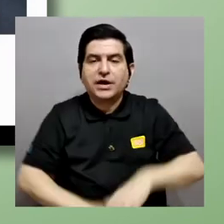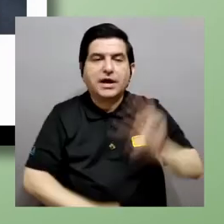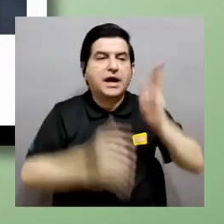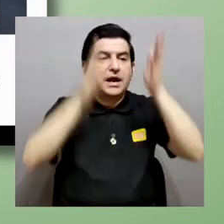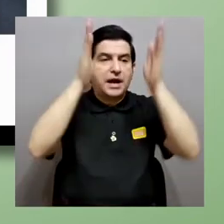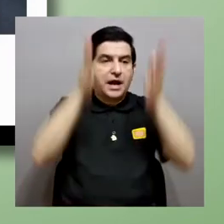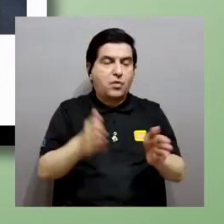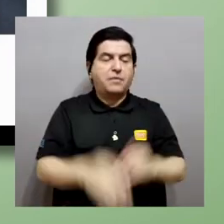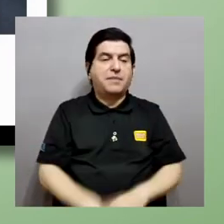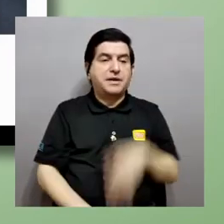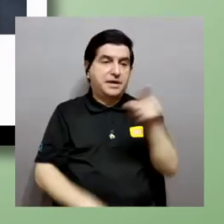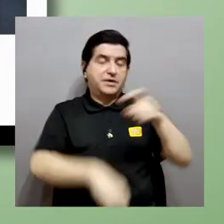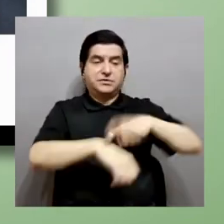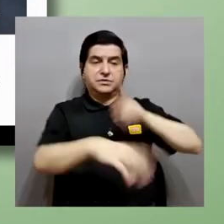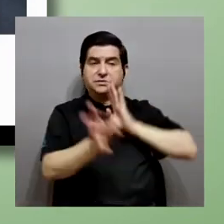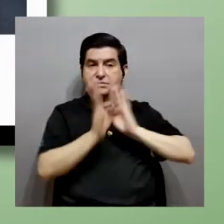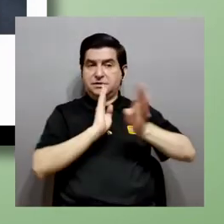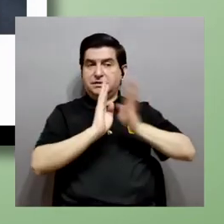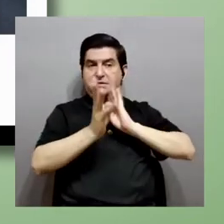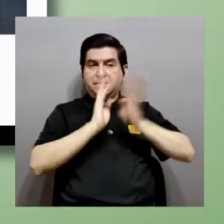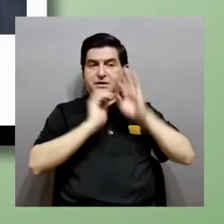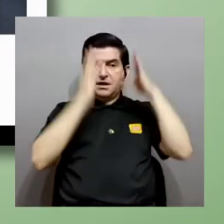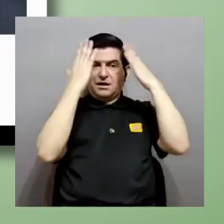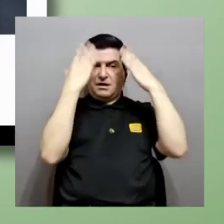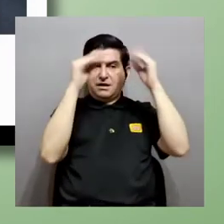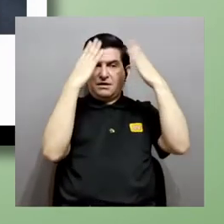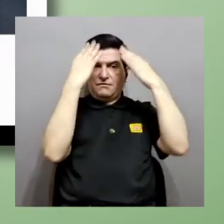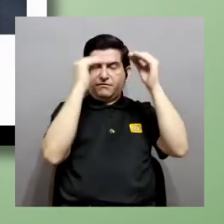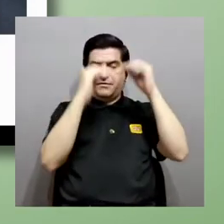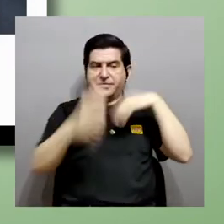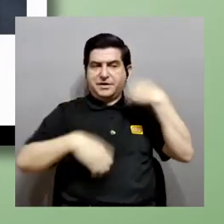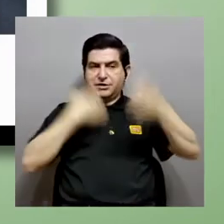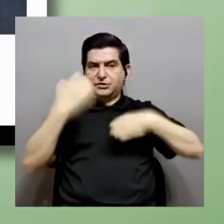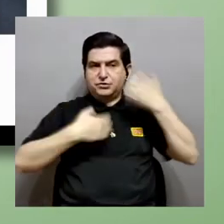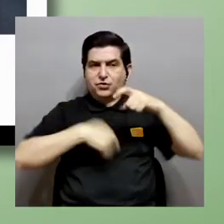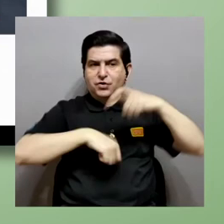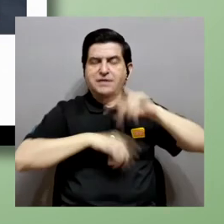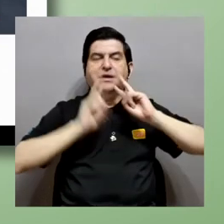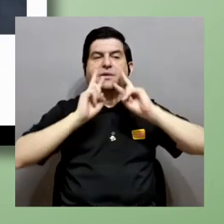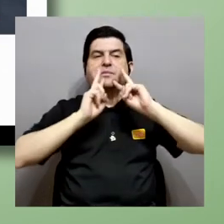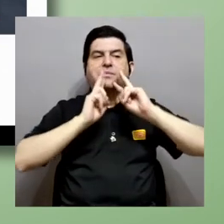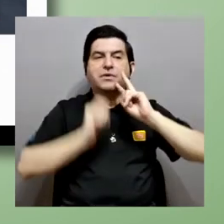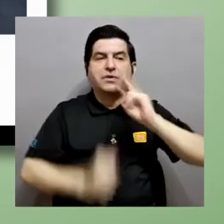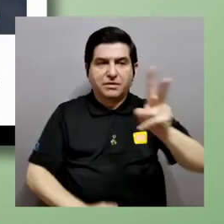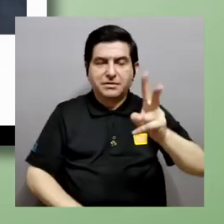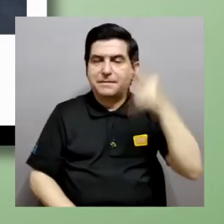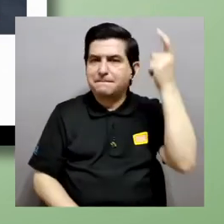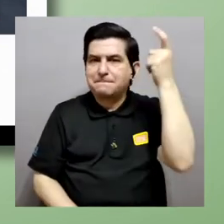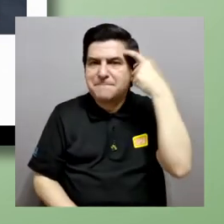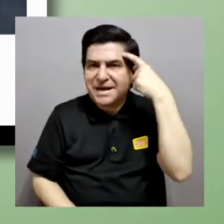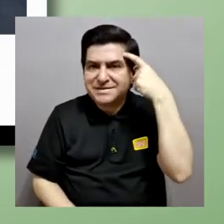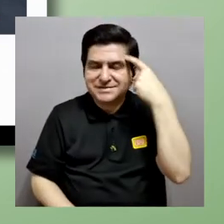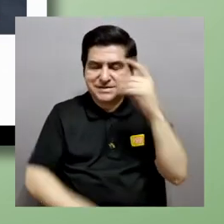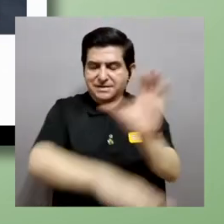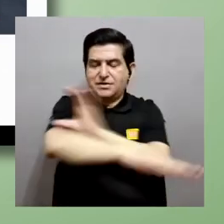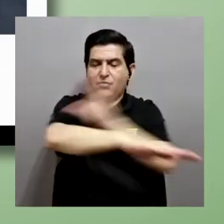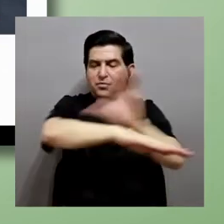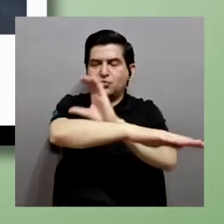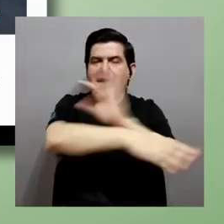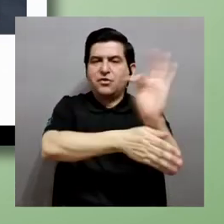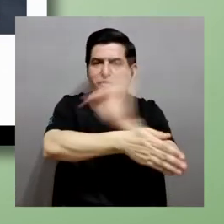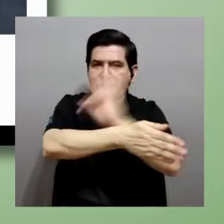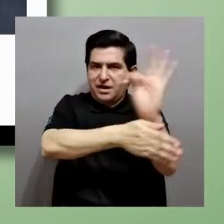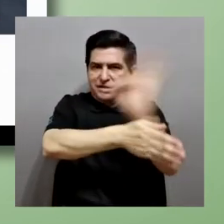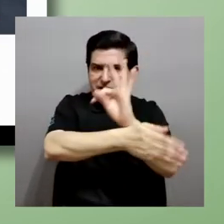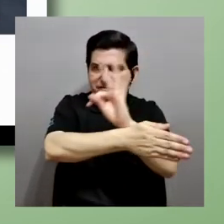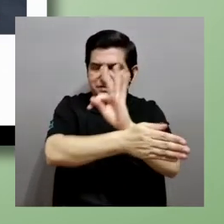a los compañeros con los que están conversando esa información sobre las emociones en tiempo real por ejemplo imaginen que la computadora